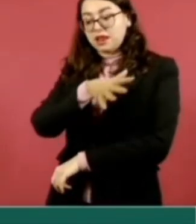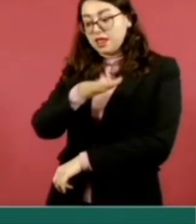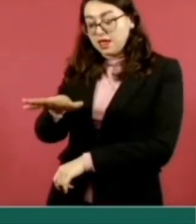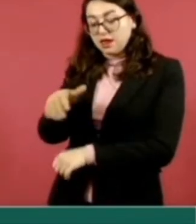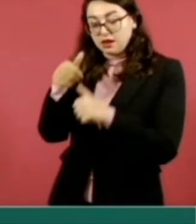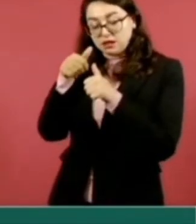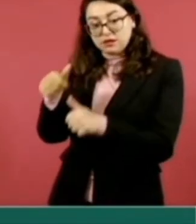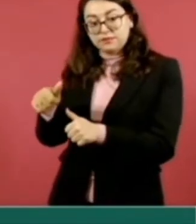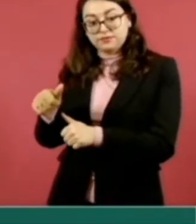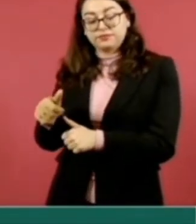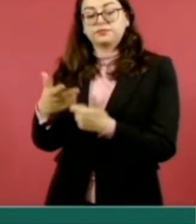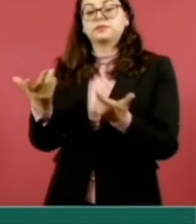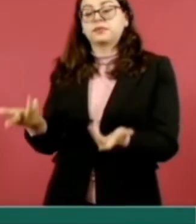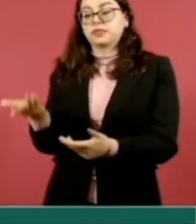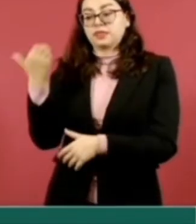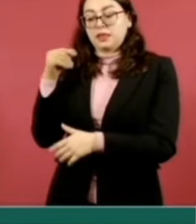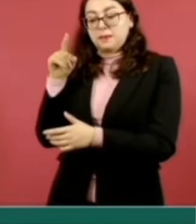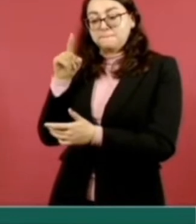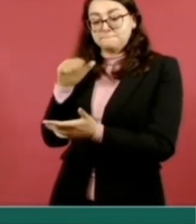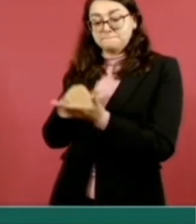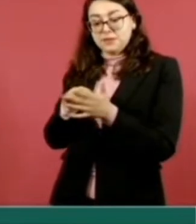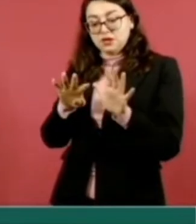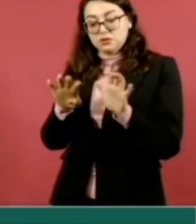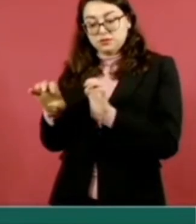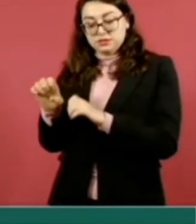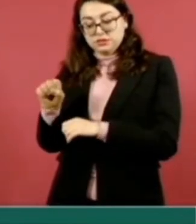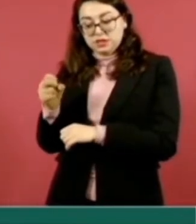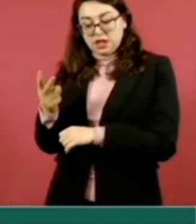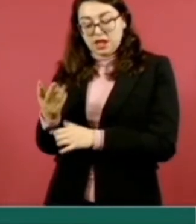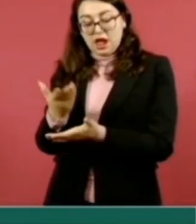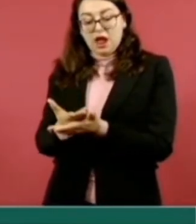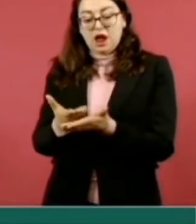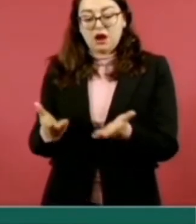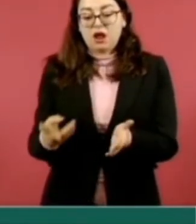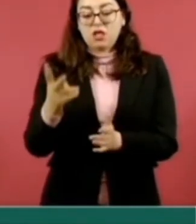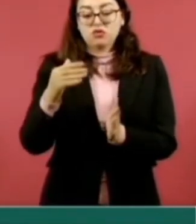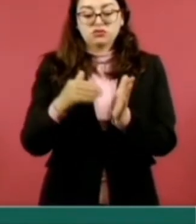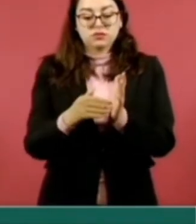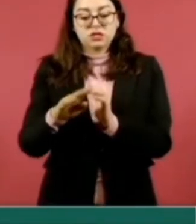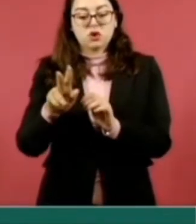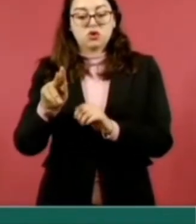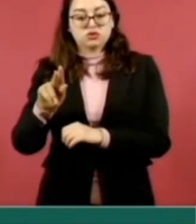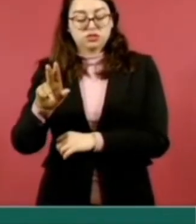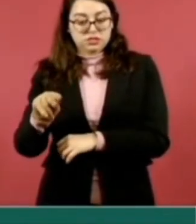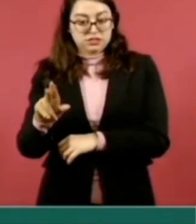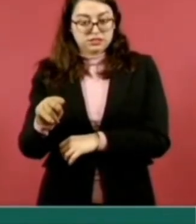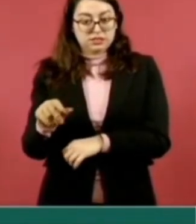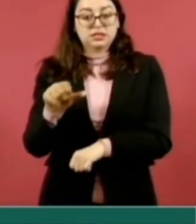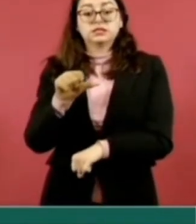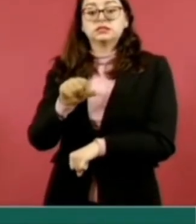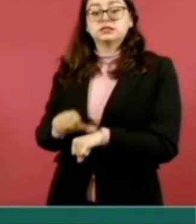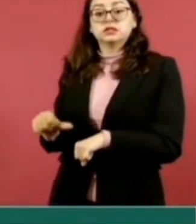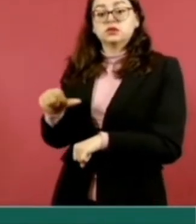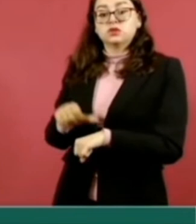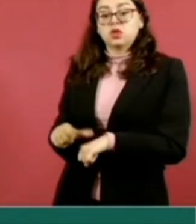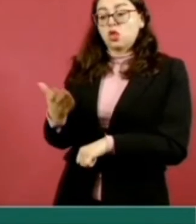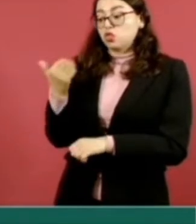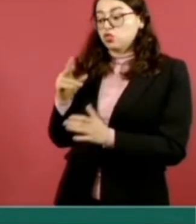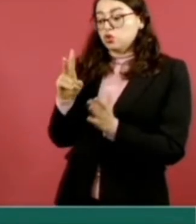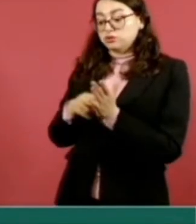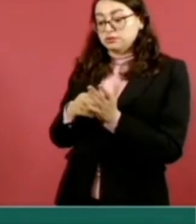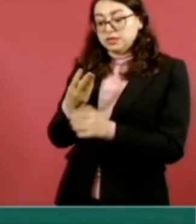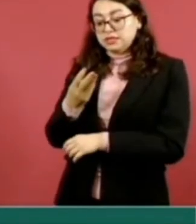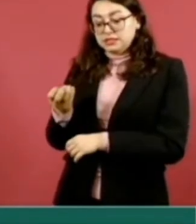en 6 por ciento, pasando de 1 mil 962 en un mes a 2 mil 80. Y las cirugías de 2 mil 307 a 2 mil